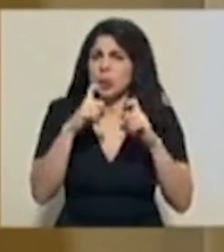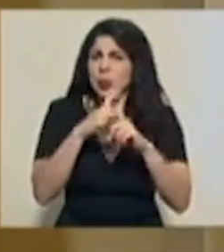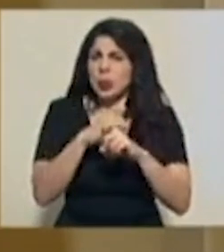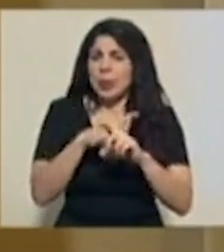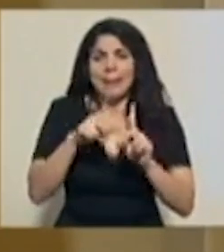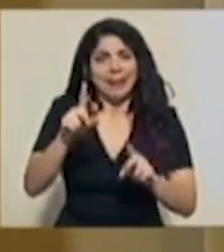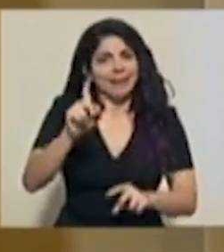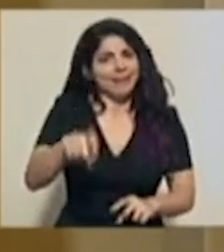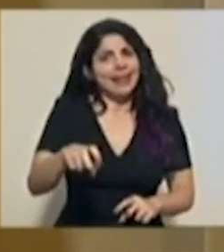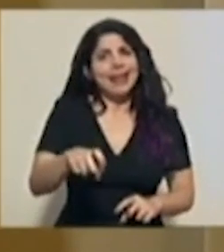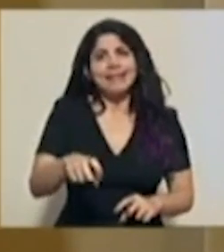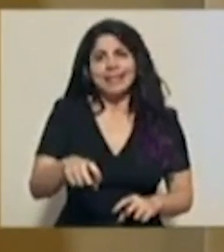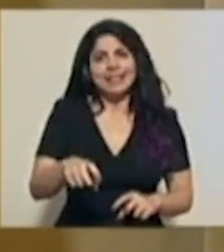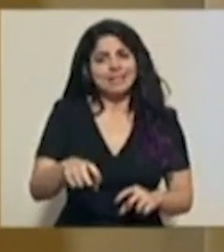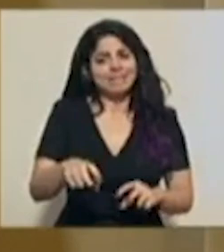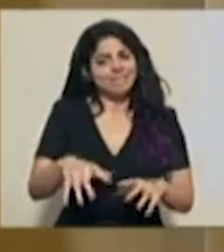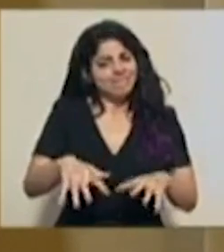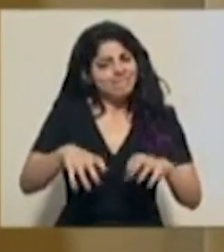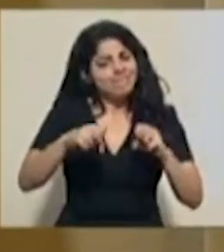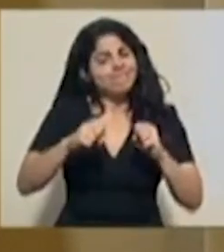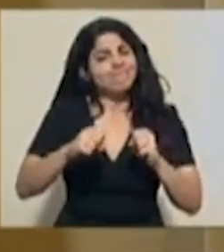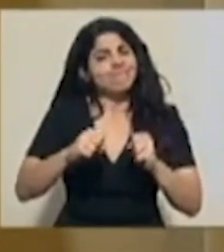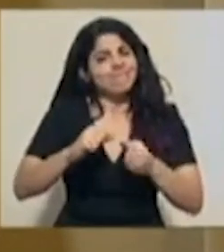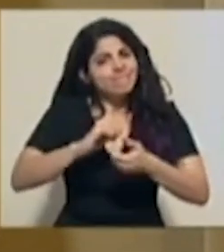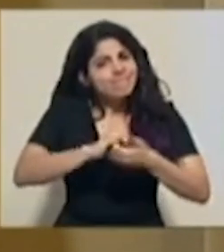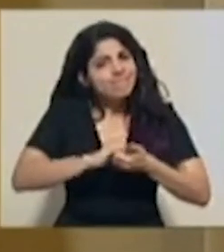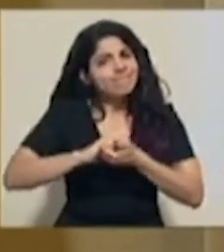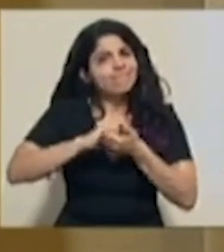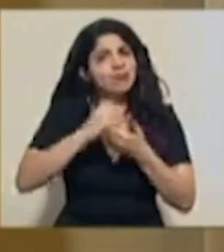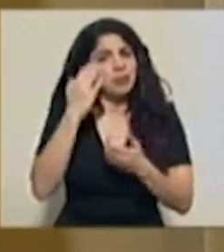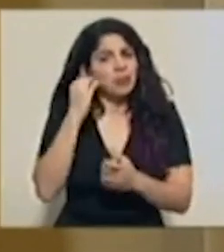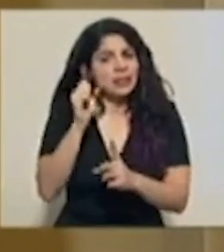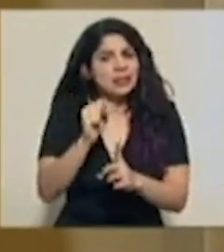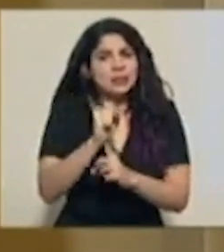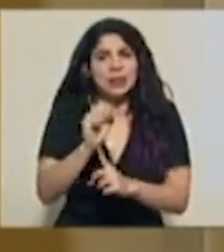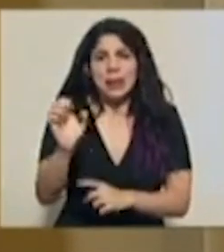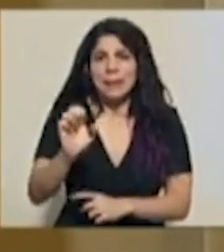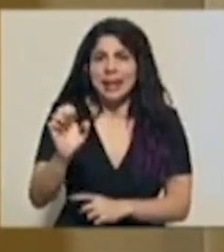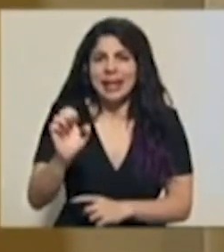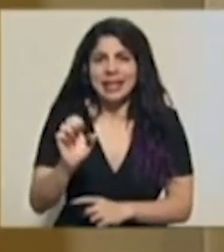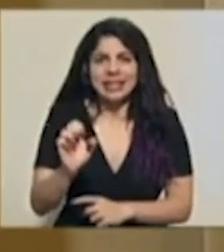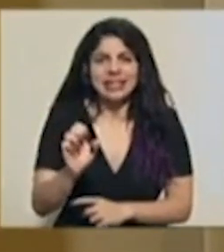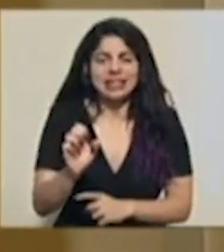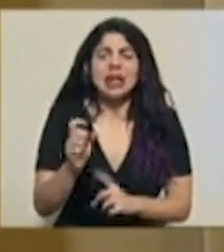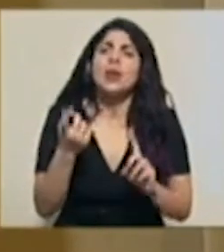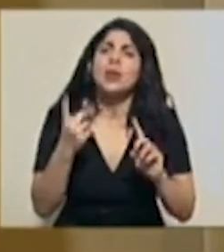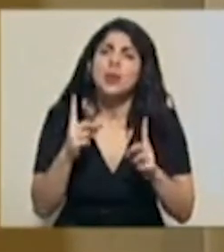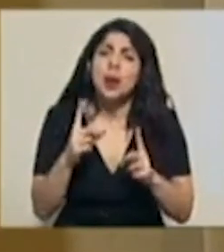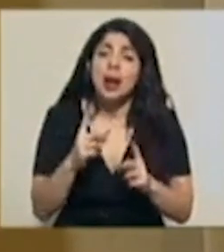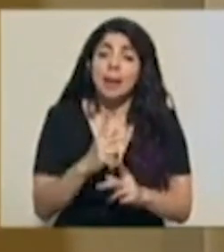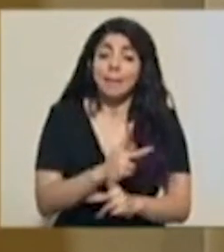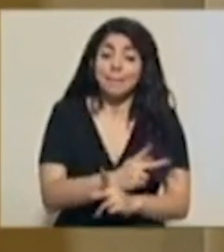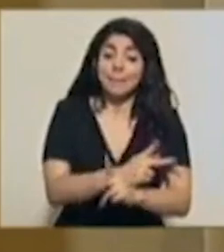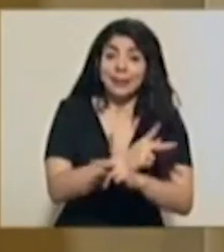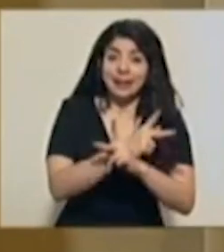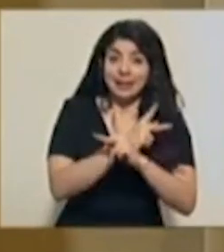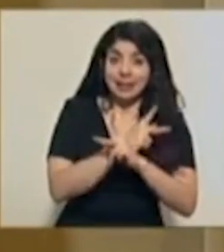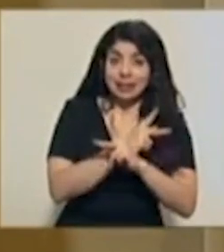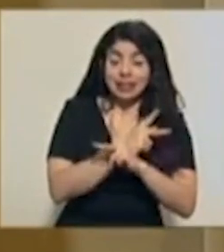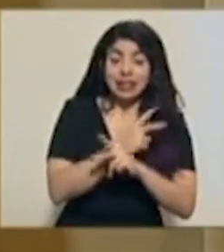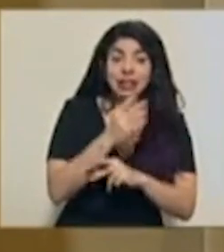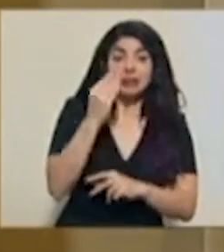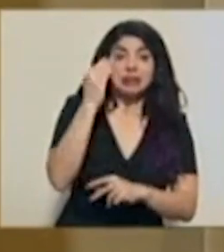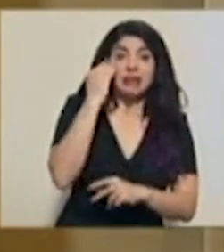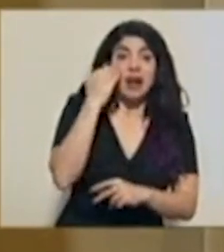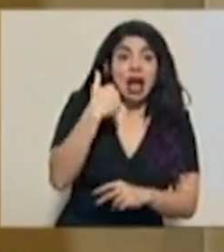asumir con solidaridad en medio de una situación de emergencia. Y es que la previsión de los gastos